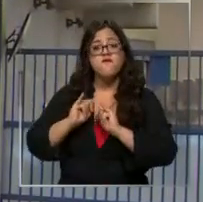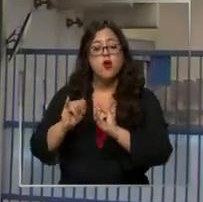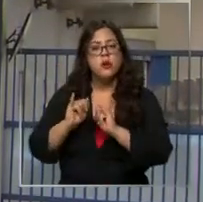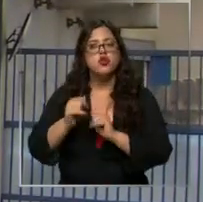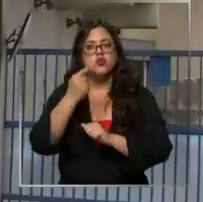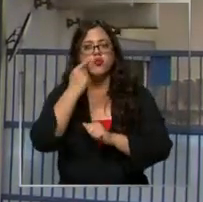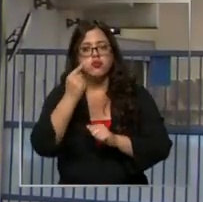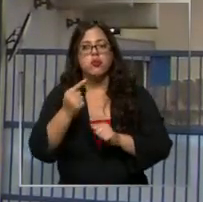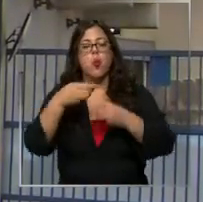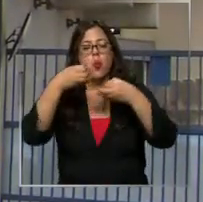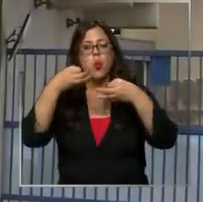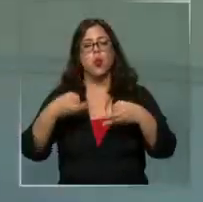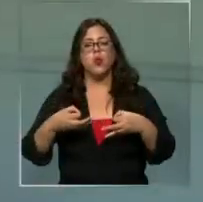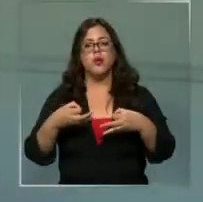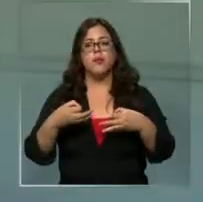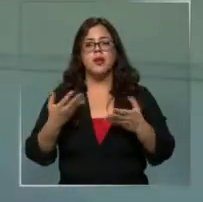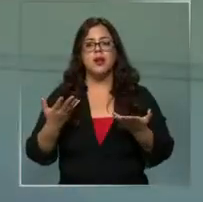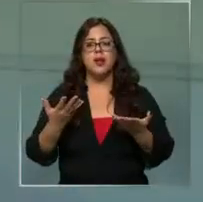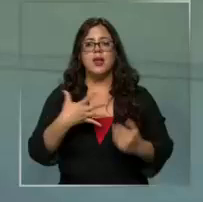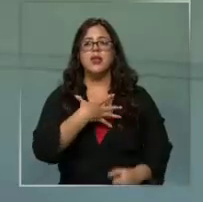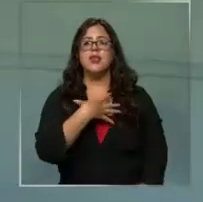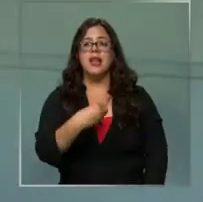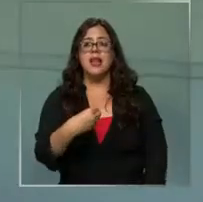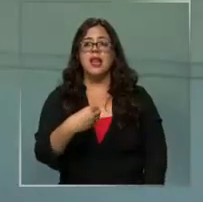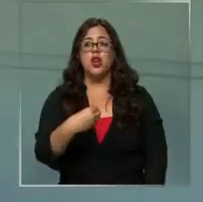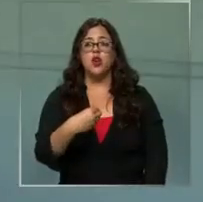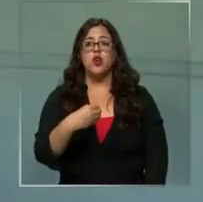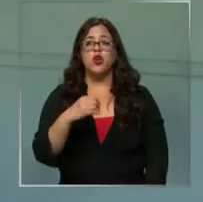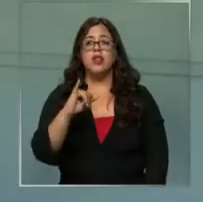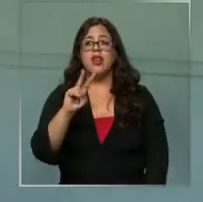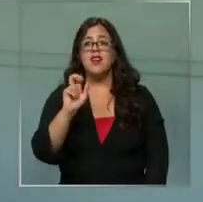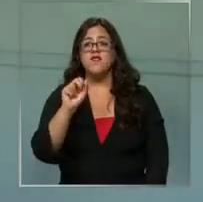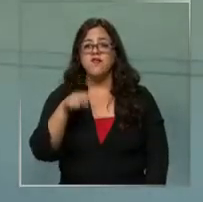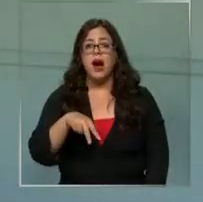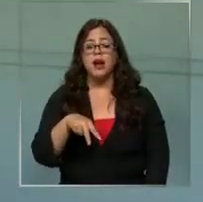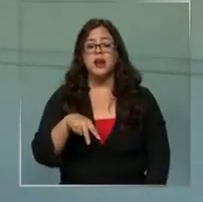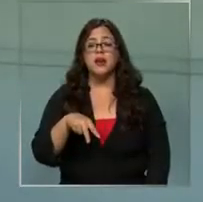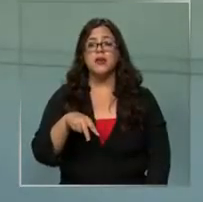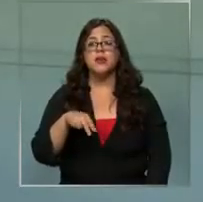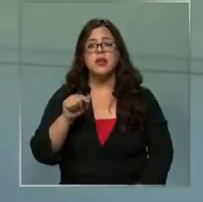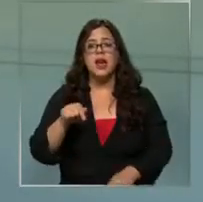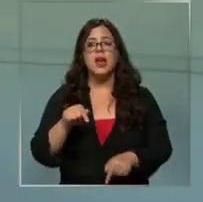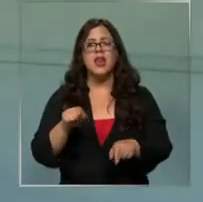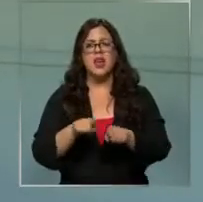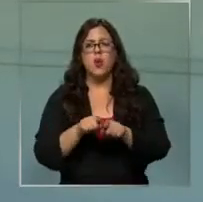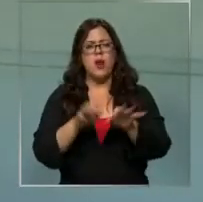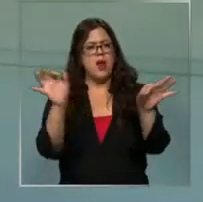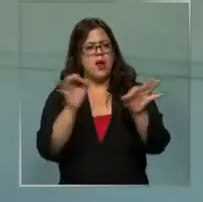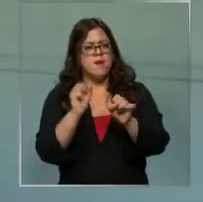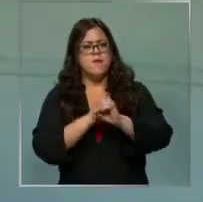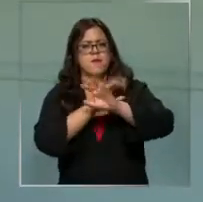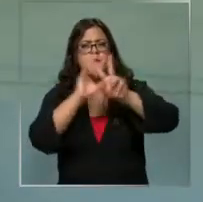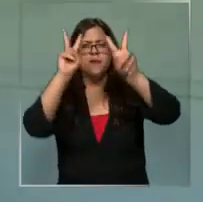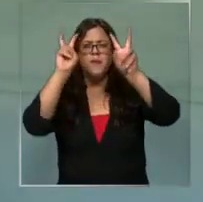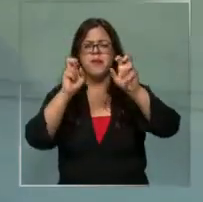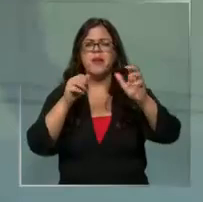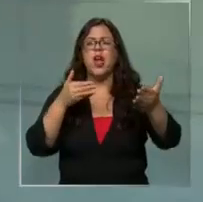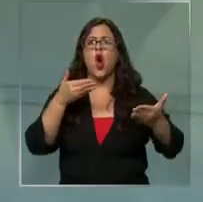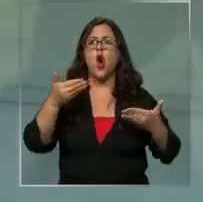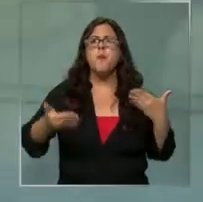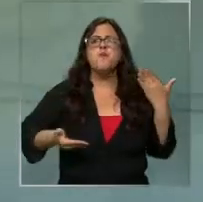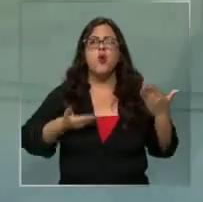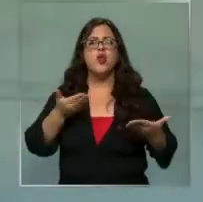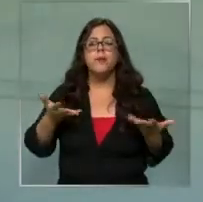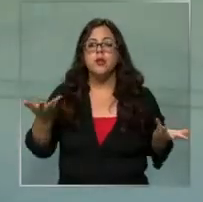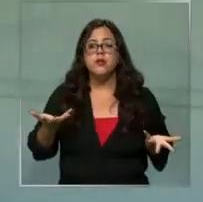conocieron durante el desarrollo del hijo de Iván, de Martín Pradenas, que fueron bastante explícitos sobre el eventual comportamiento que